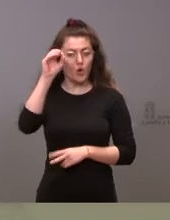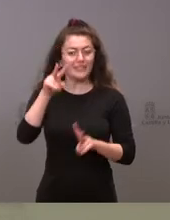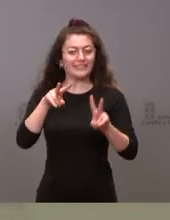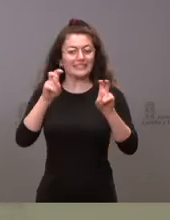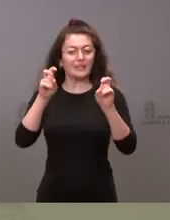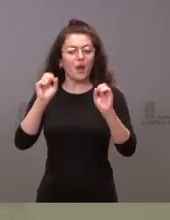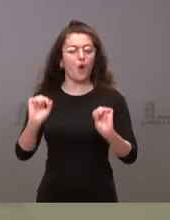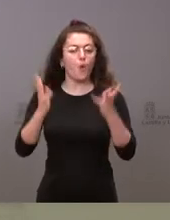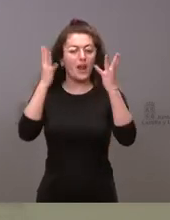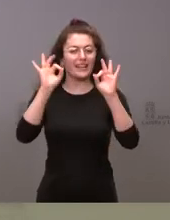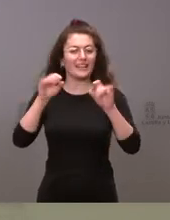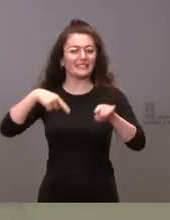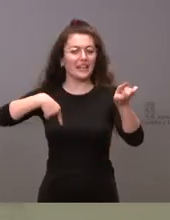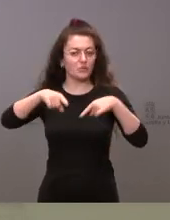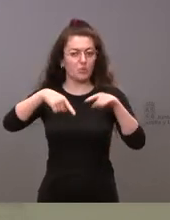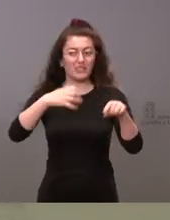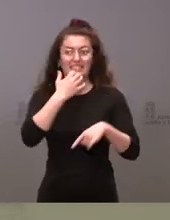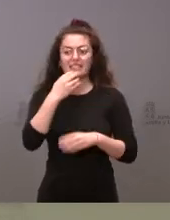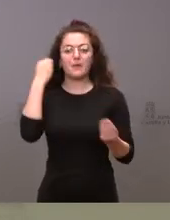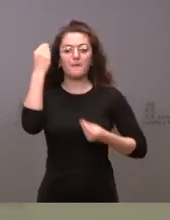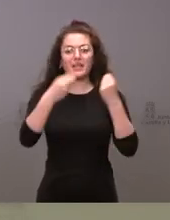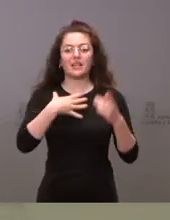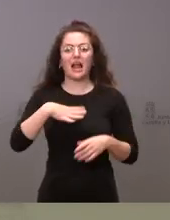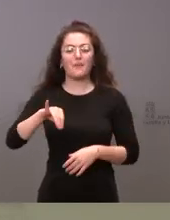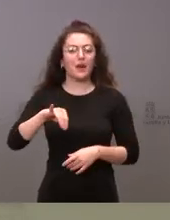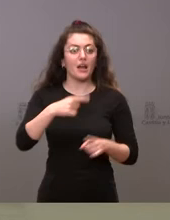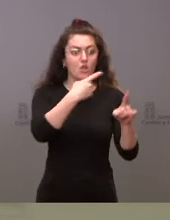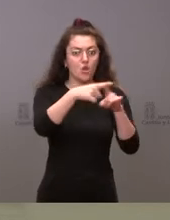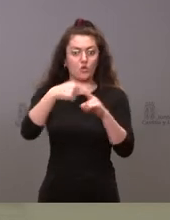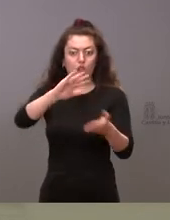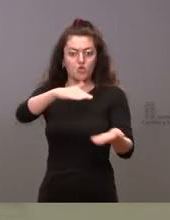transportes y cree que puede generar alguna carencia de suministros en la comunidad